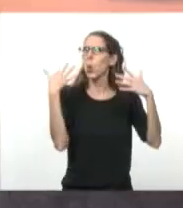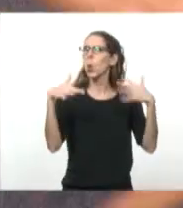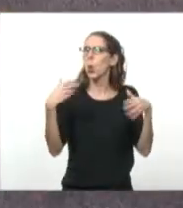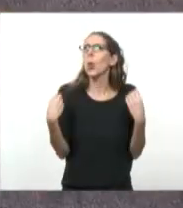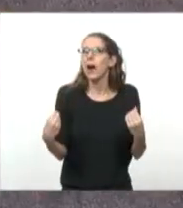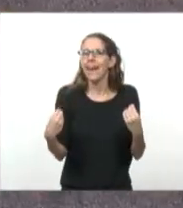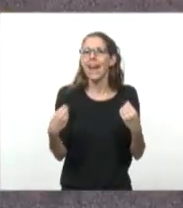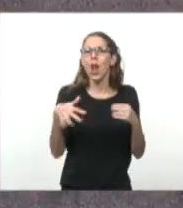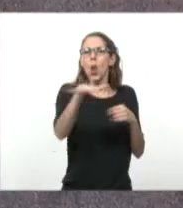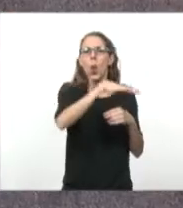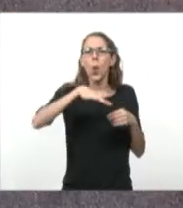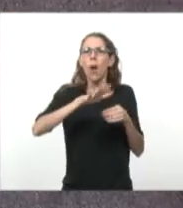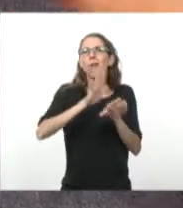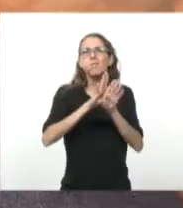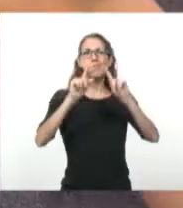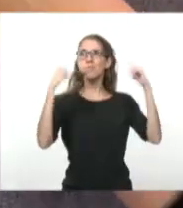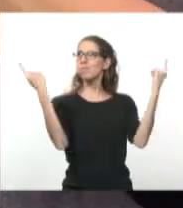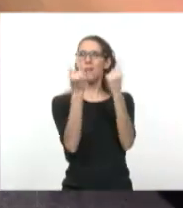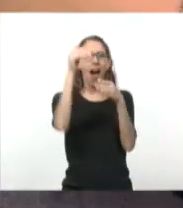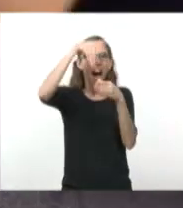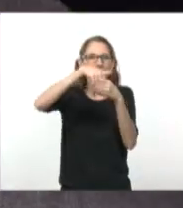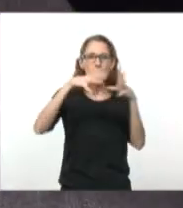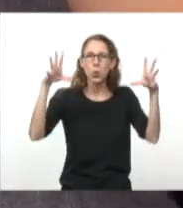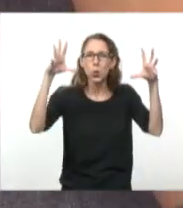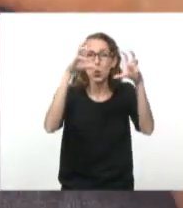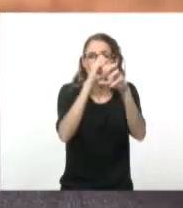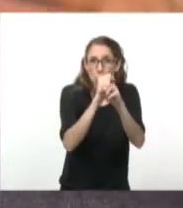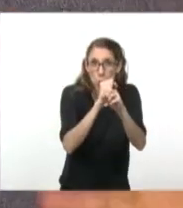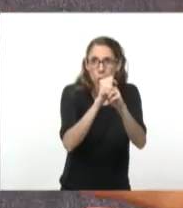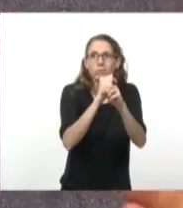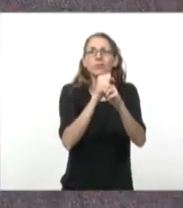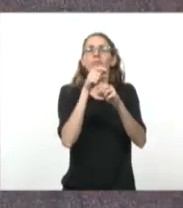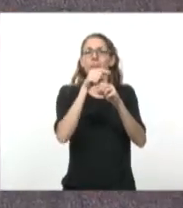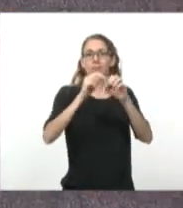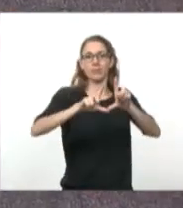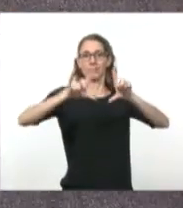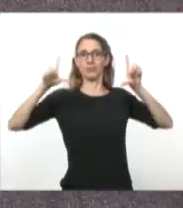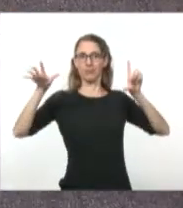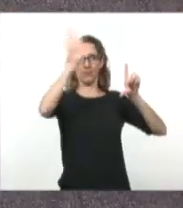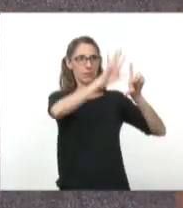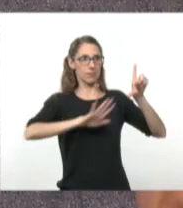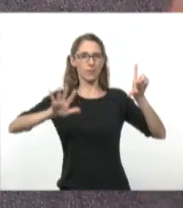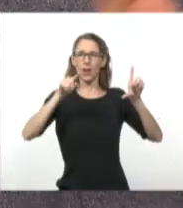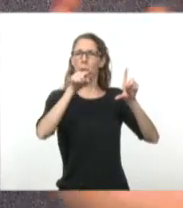adentro oscuro y un personaje. Fíjate acá esta cosa de la sombra. Ahí está. Que nos permite ver más que si